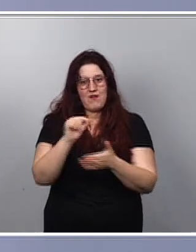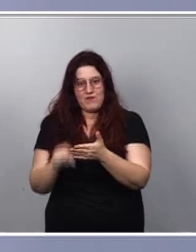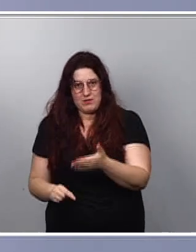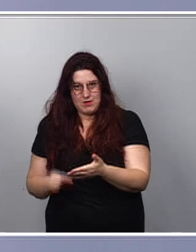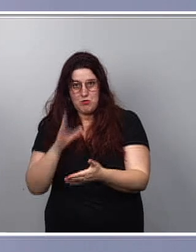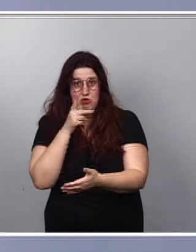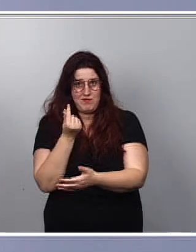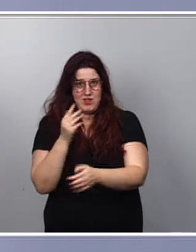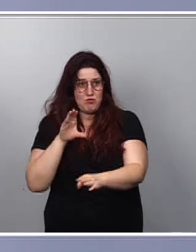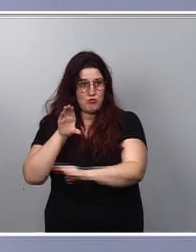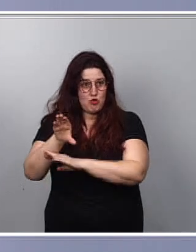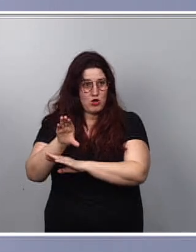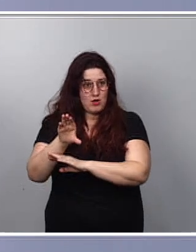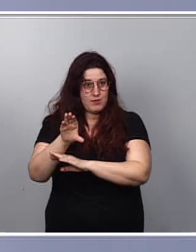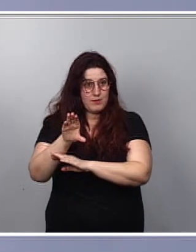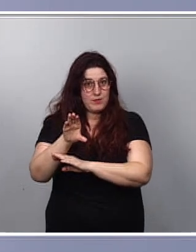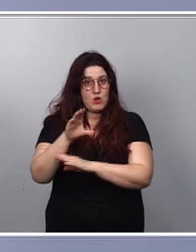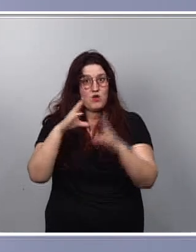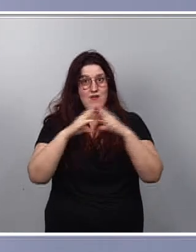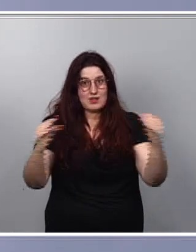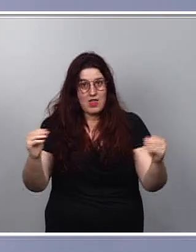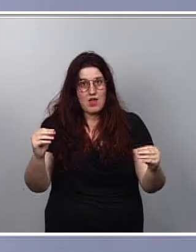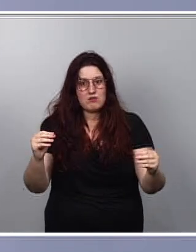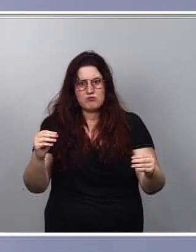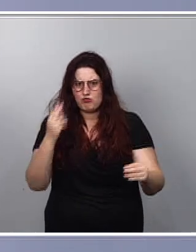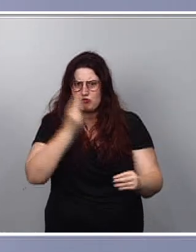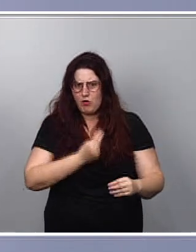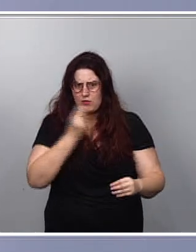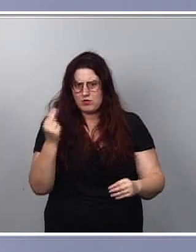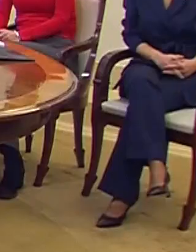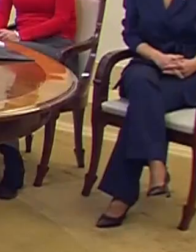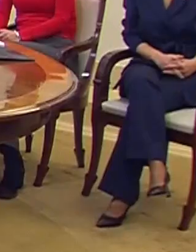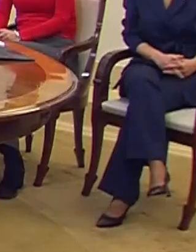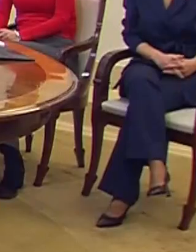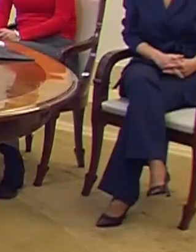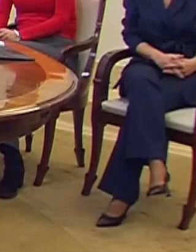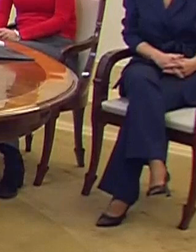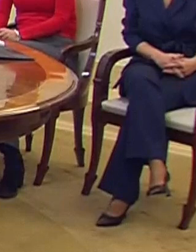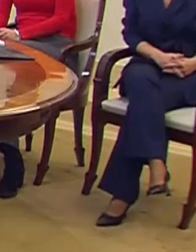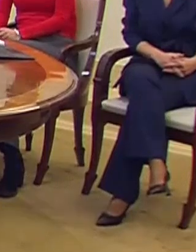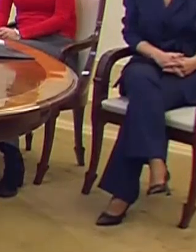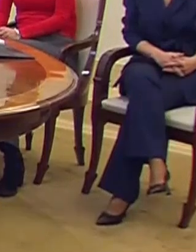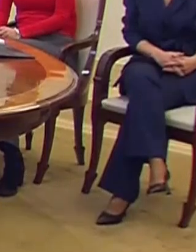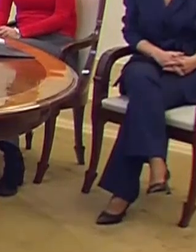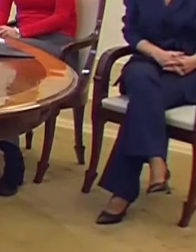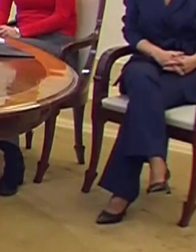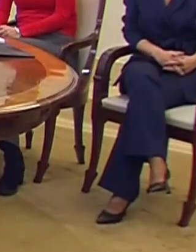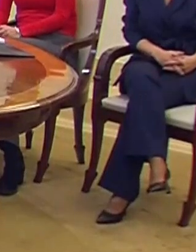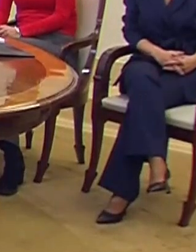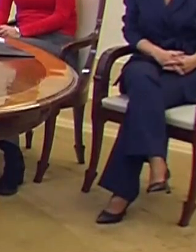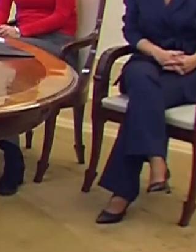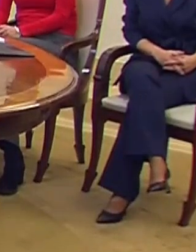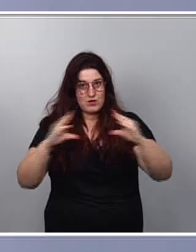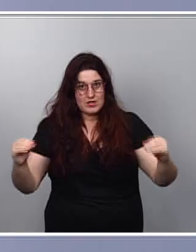dinero. Las universidades se van a comprometer al cumplimiento de la ley y, por tanto, a poner la temporalidad de sus